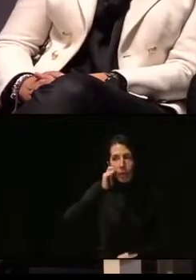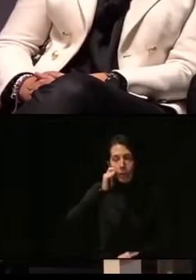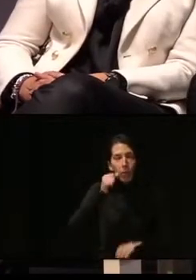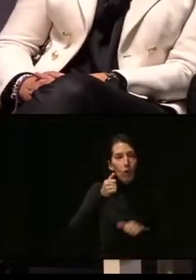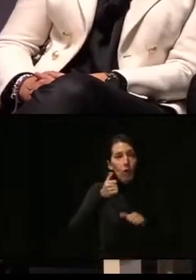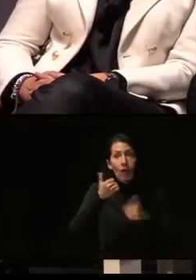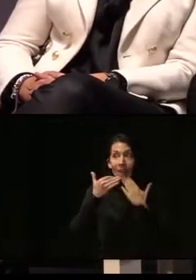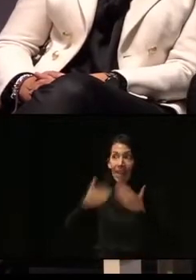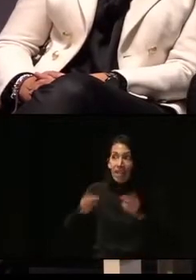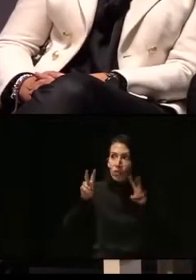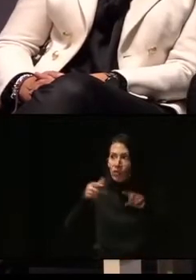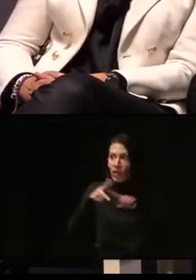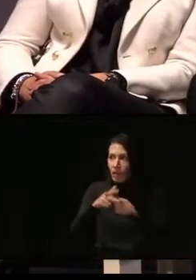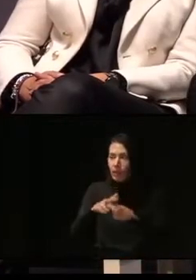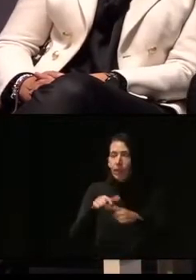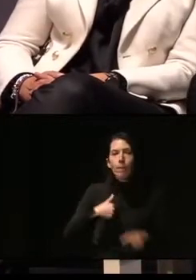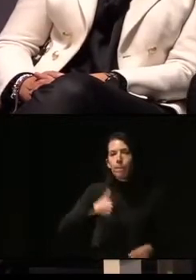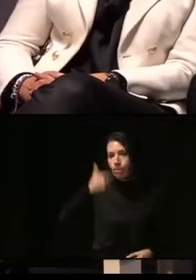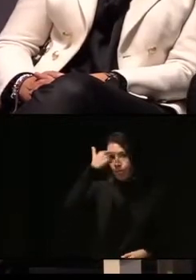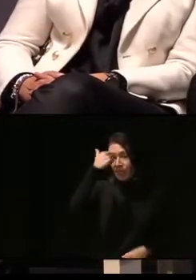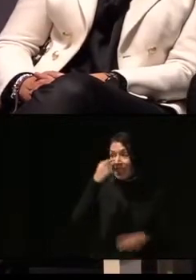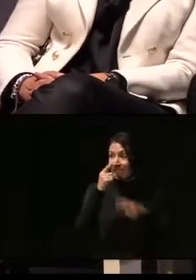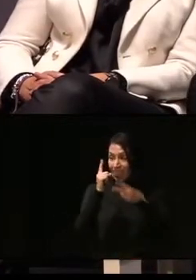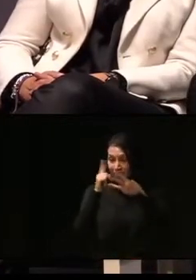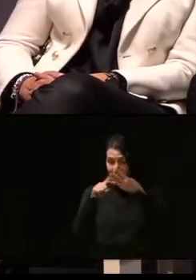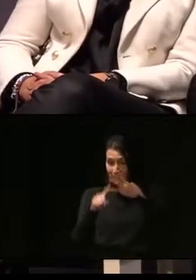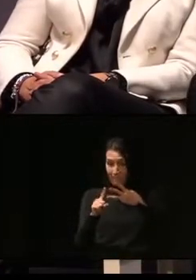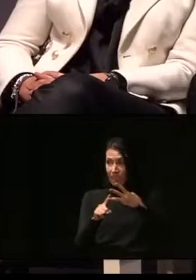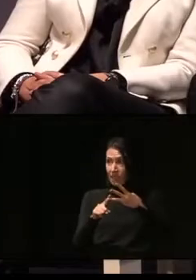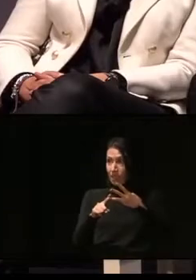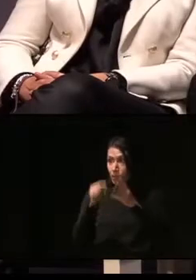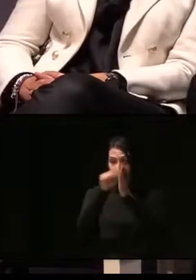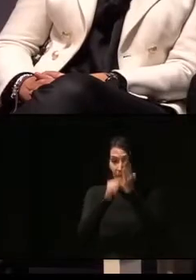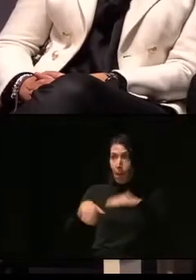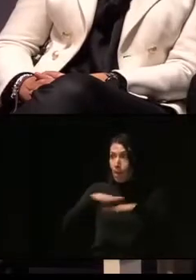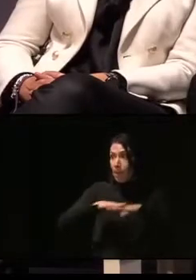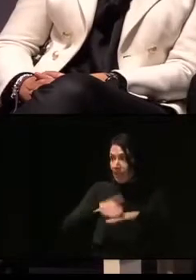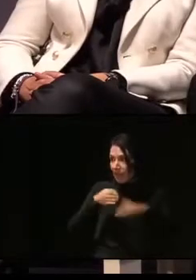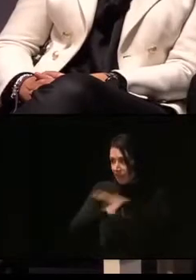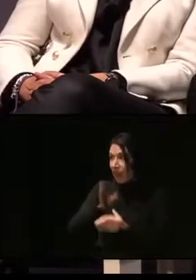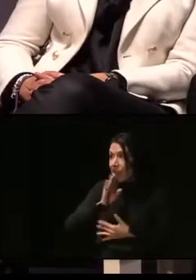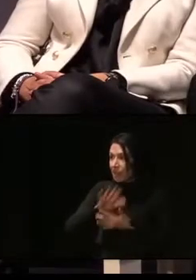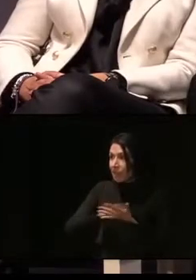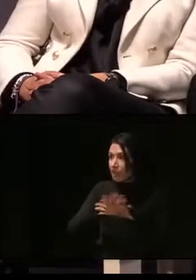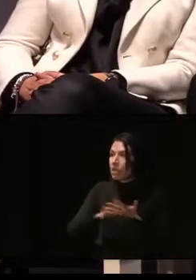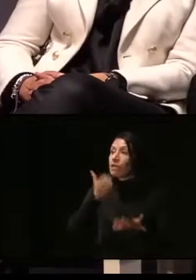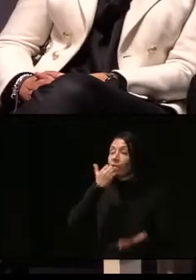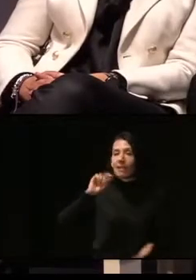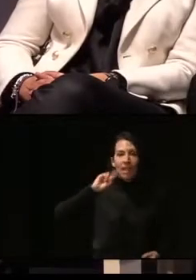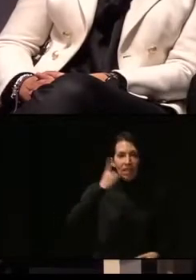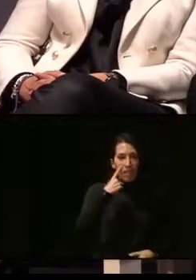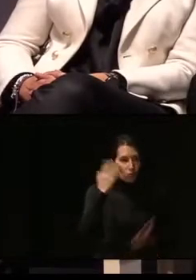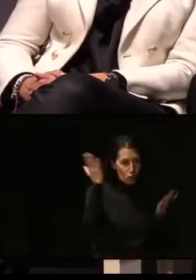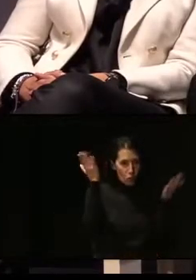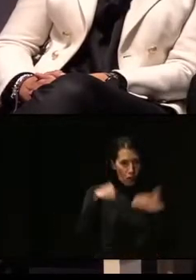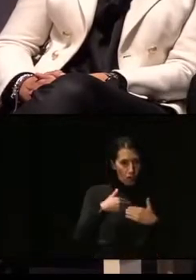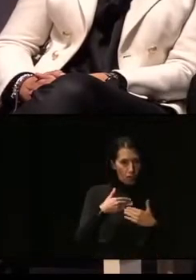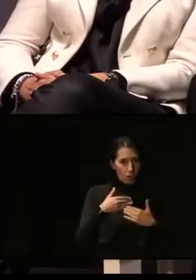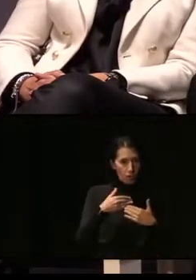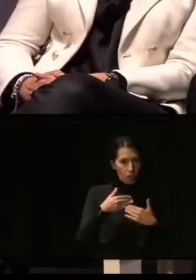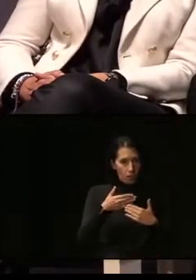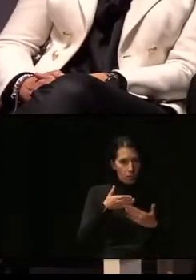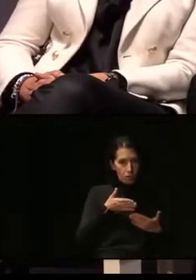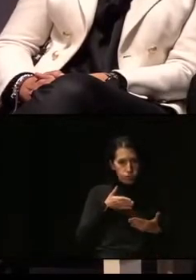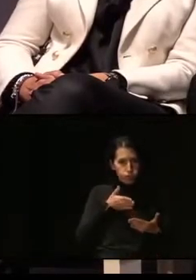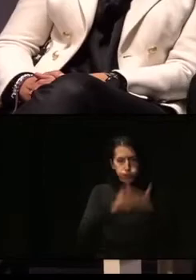nueva herramienta vamos a tener en cuenta esas tres medidas básicas en accesibilidad. Si se detecta ausencia de medidas,